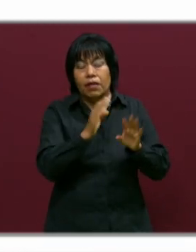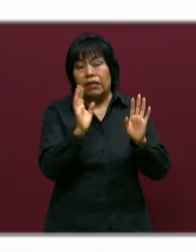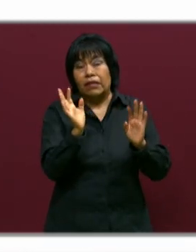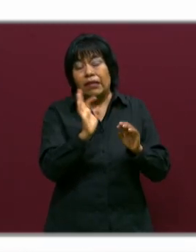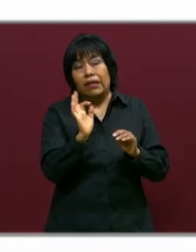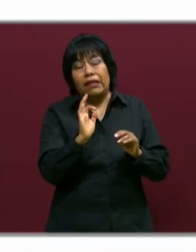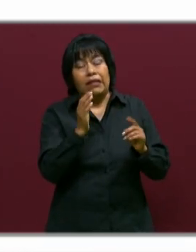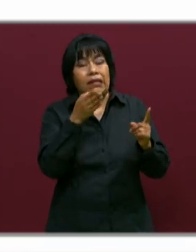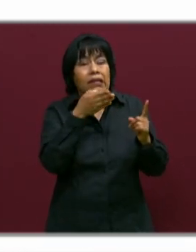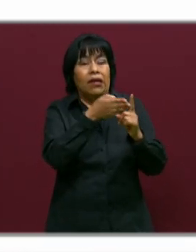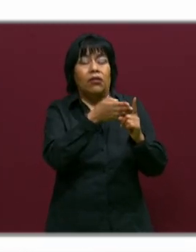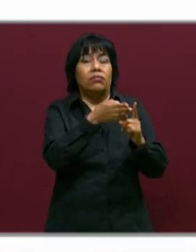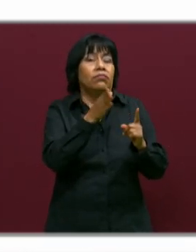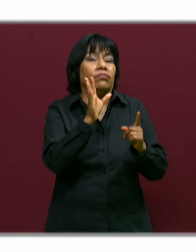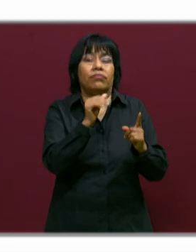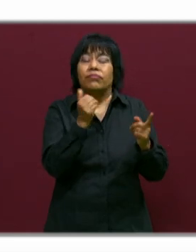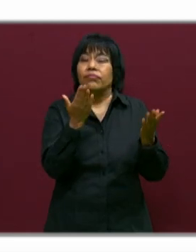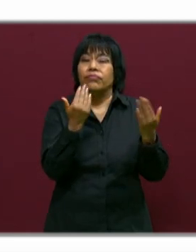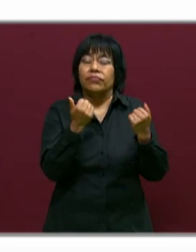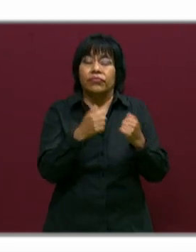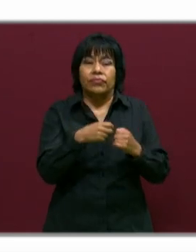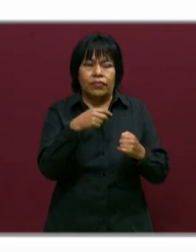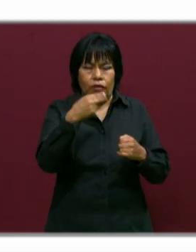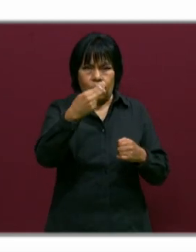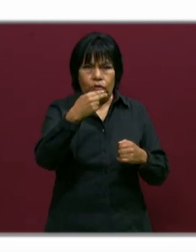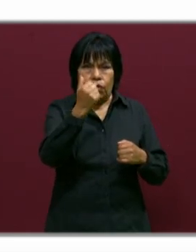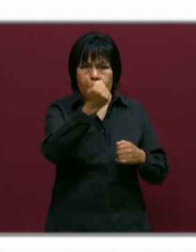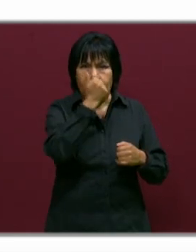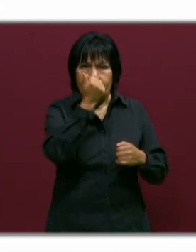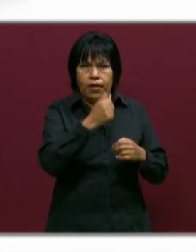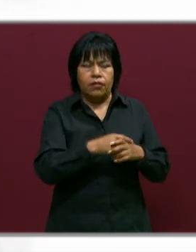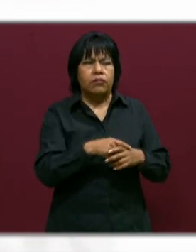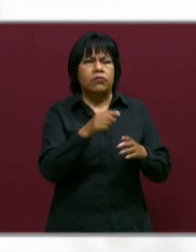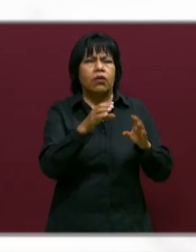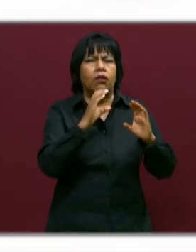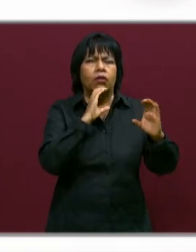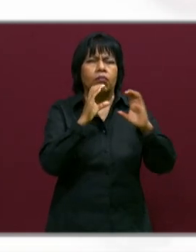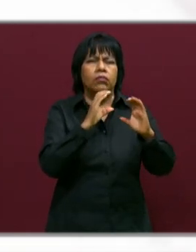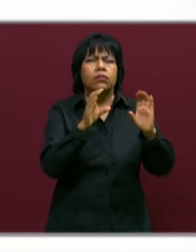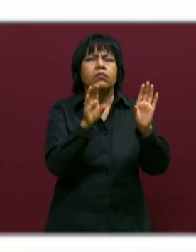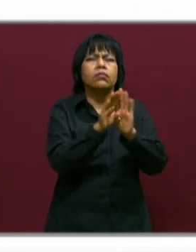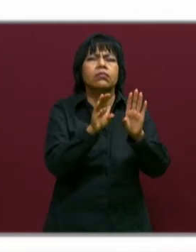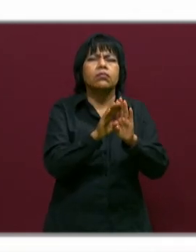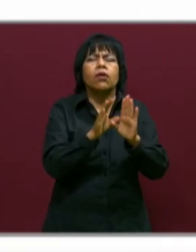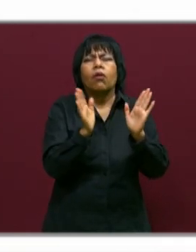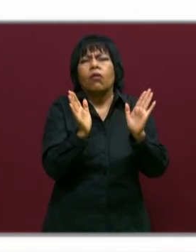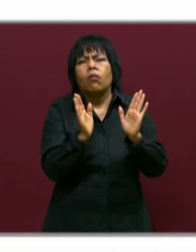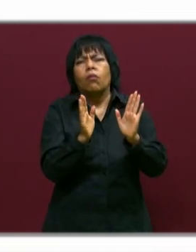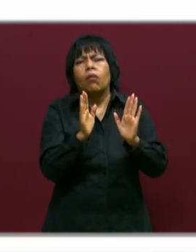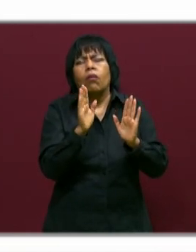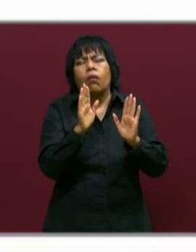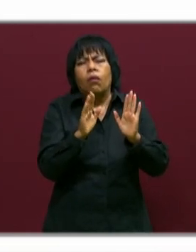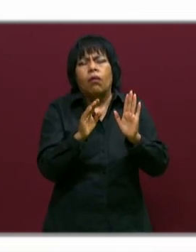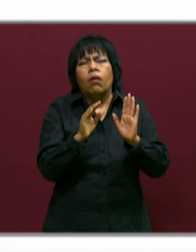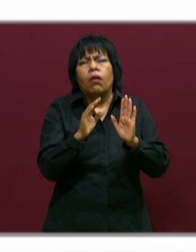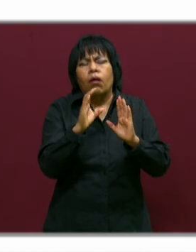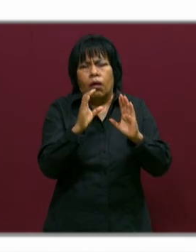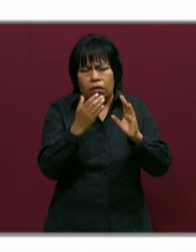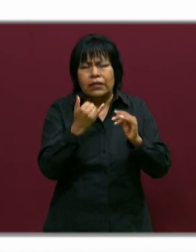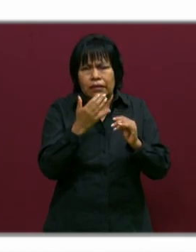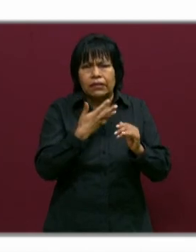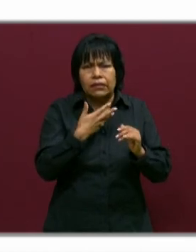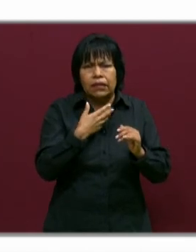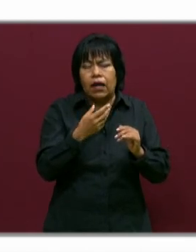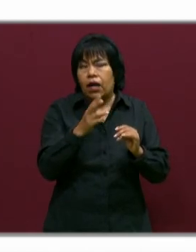de no alcanzar los aprendizajes esperados, y viene el nombre del alumno, qué tipo de comunicación, si es sostenida, intermitente o inexistente,